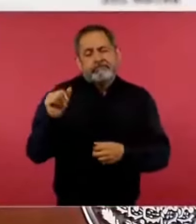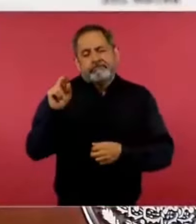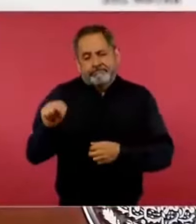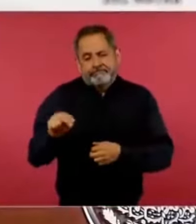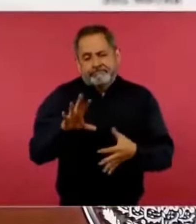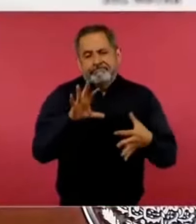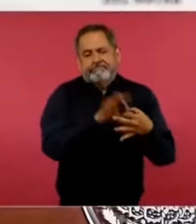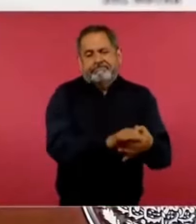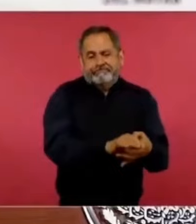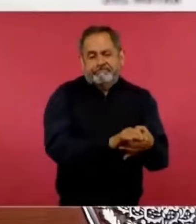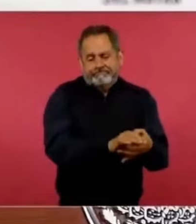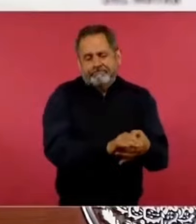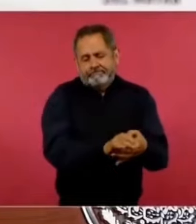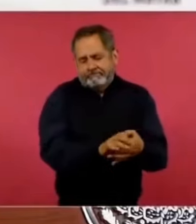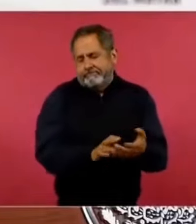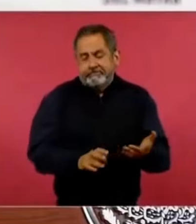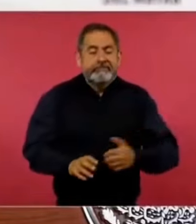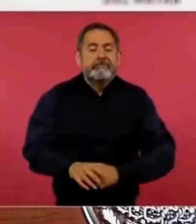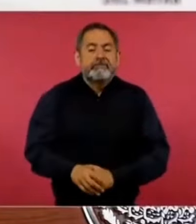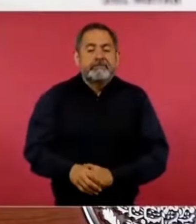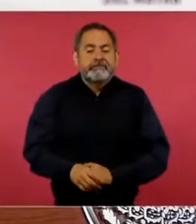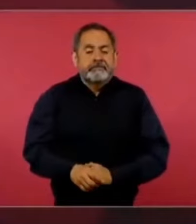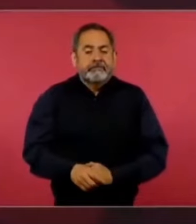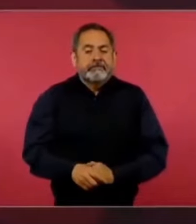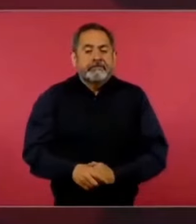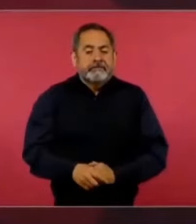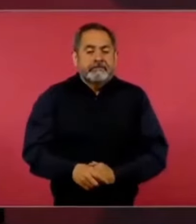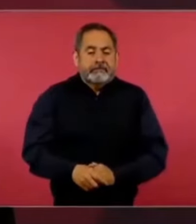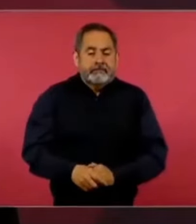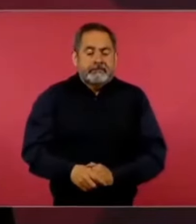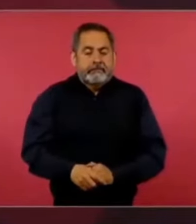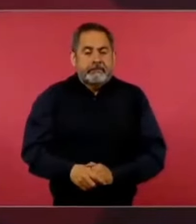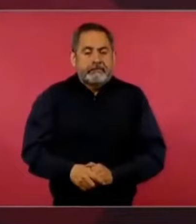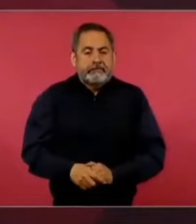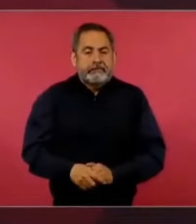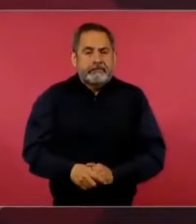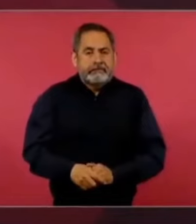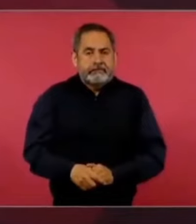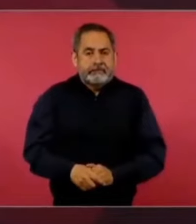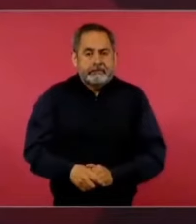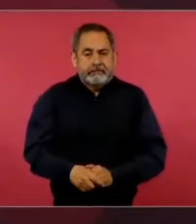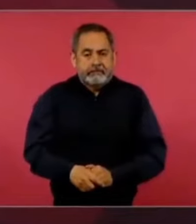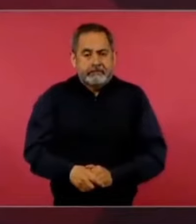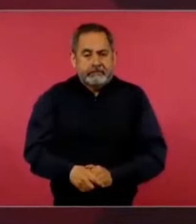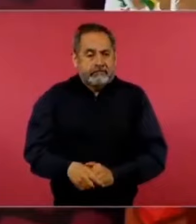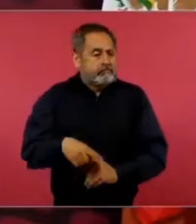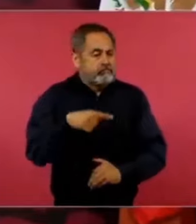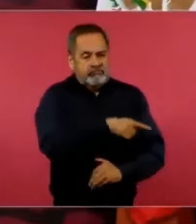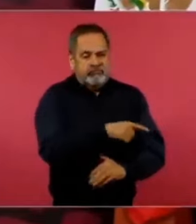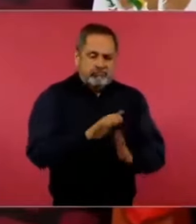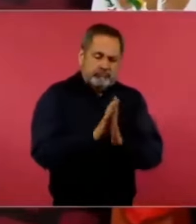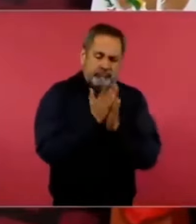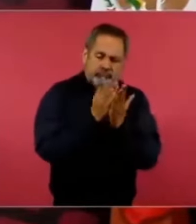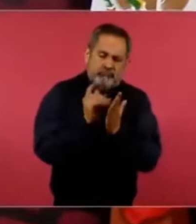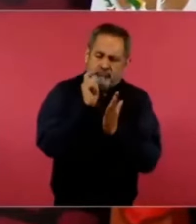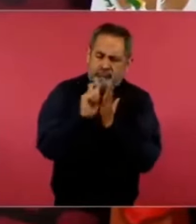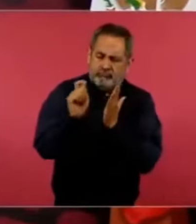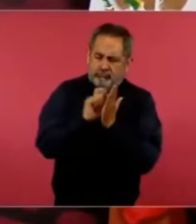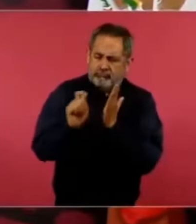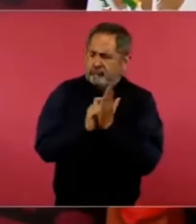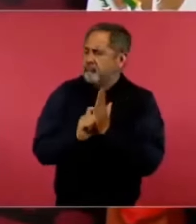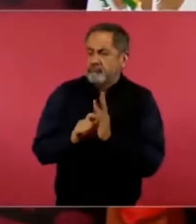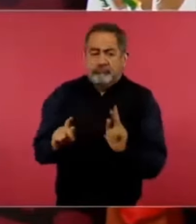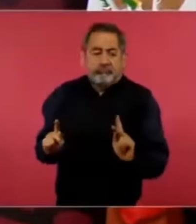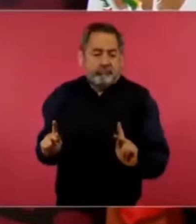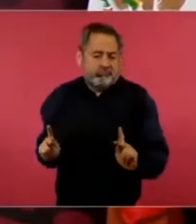hacía sus libros y se vendían,